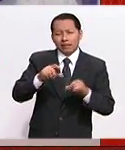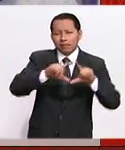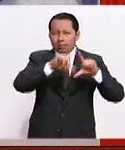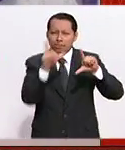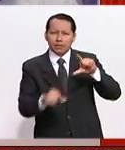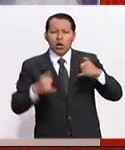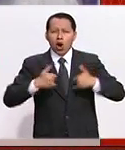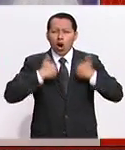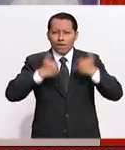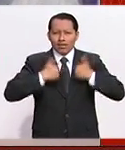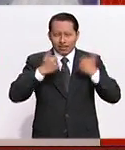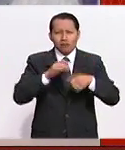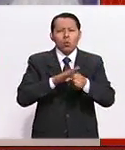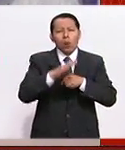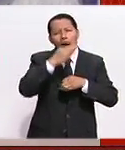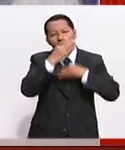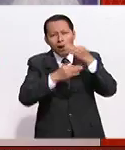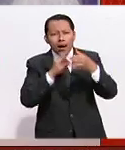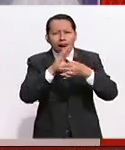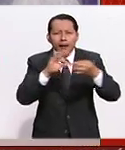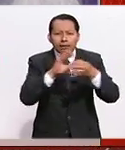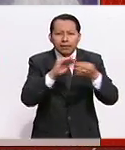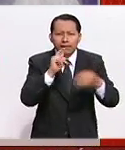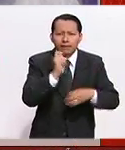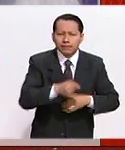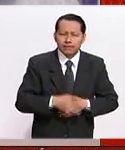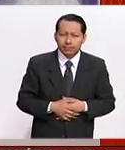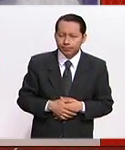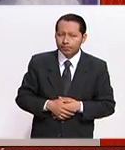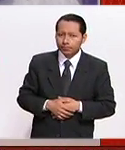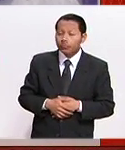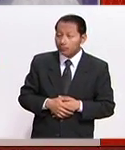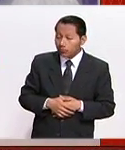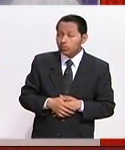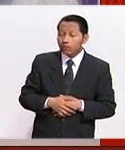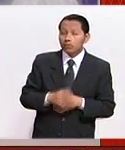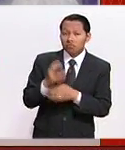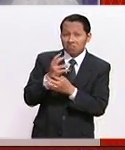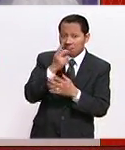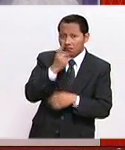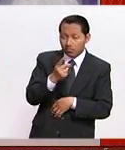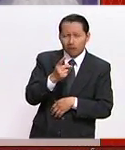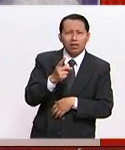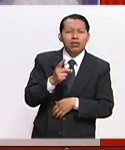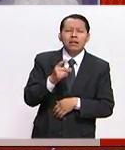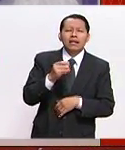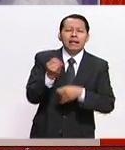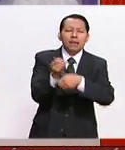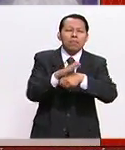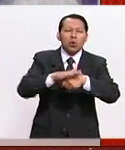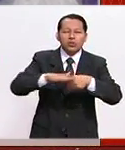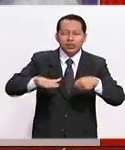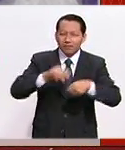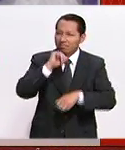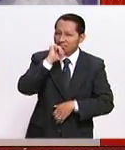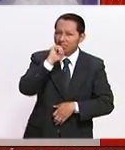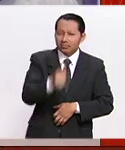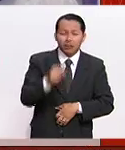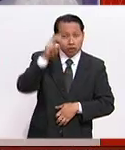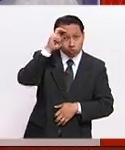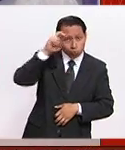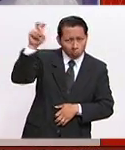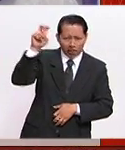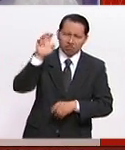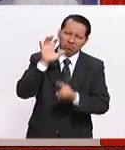país? Pues, que... que nada es imposible, que cualquier sueño y cualquier logro, pues, se